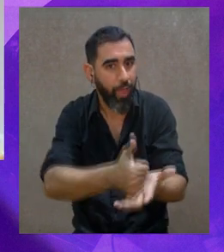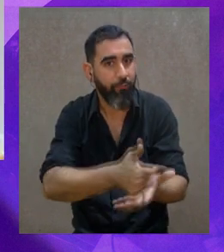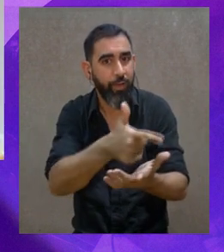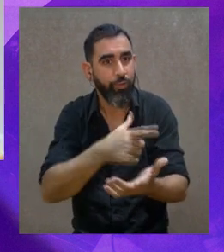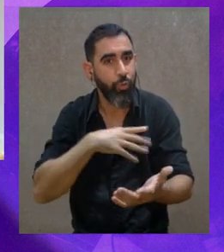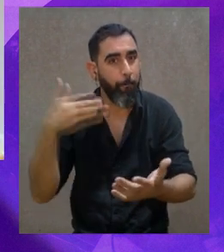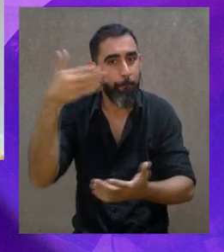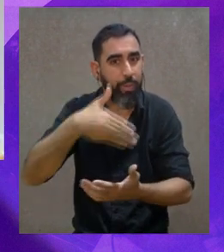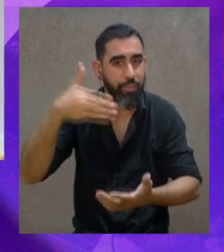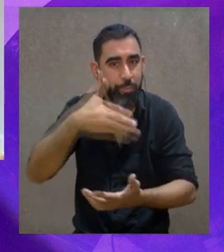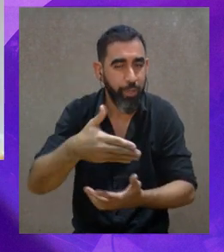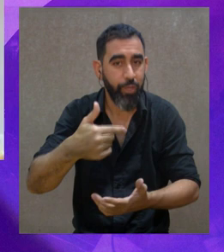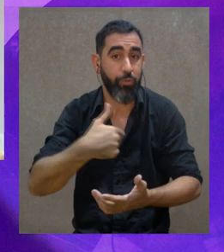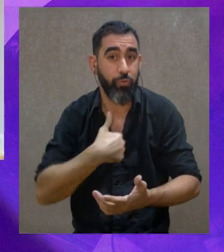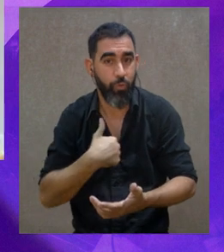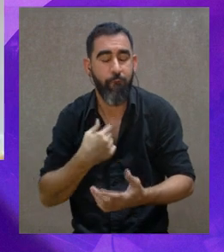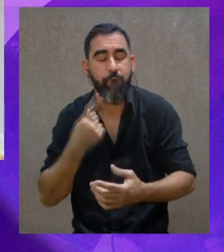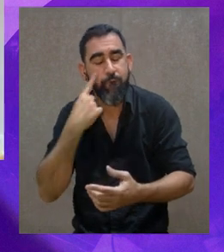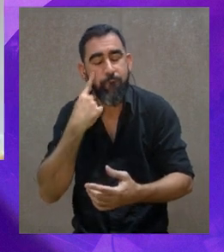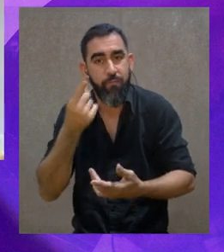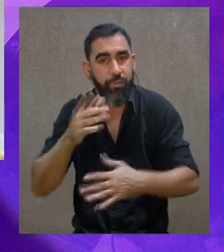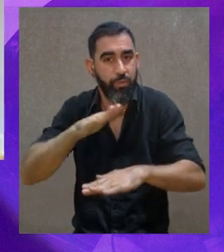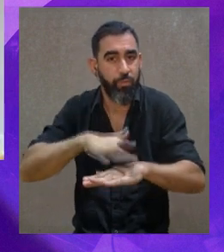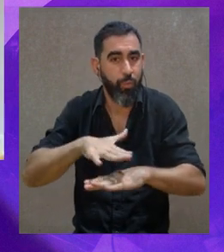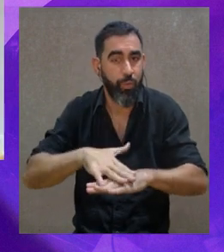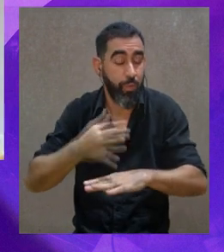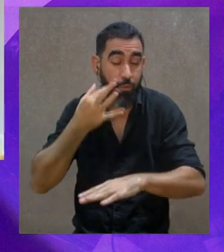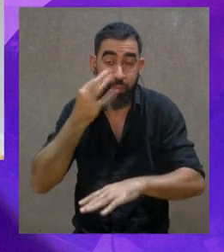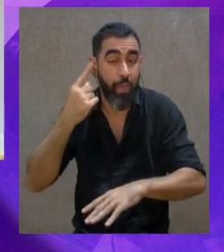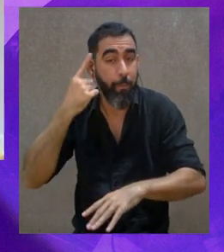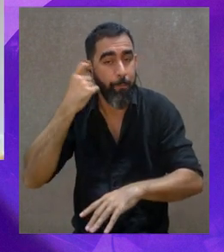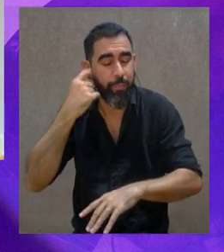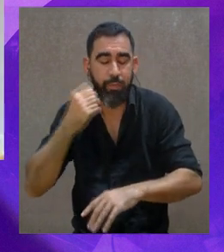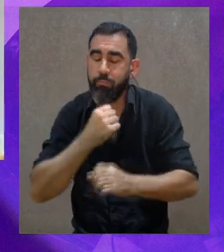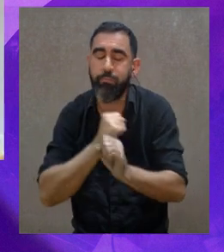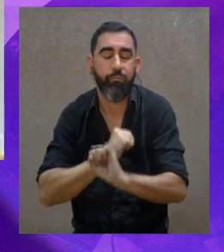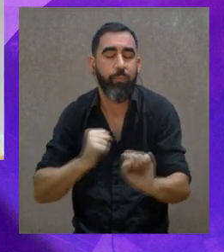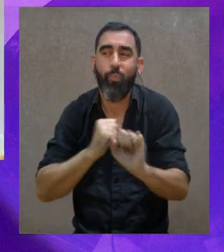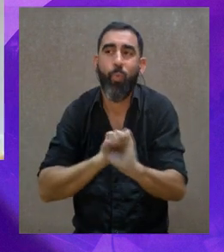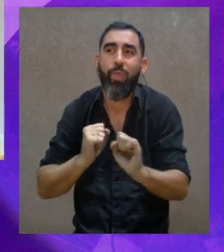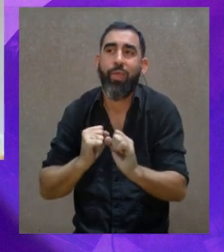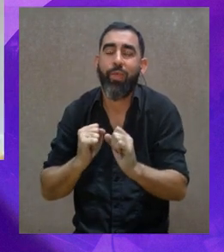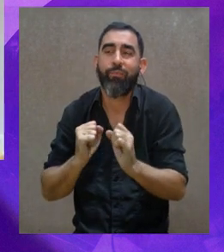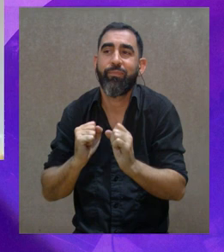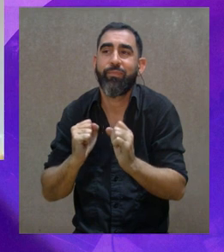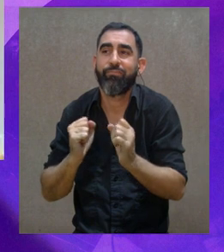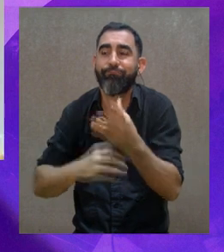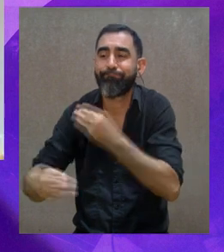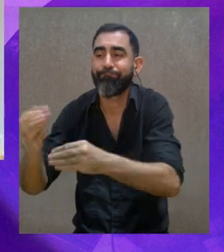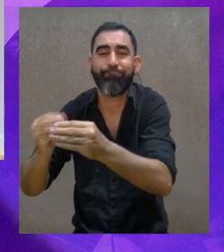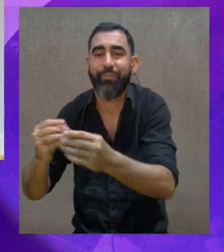contarlo, yo estuve ahí, yo participé, yo y yo lo viví, eso es, además es